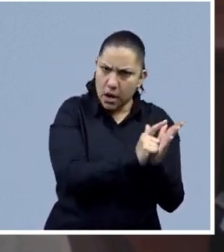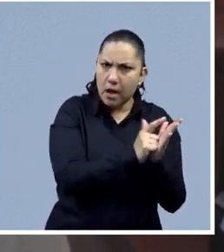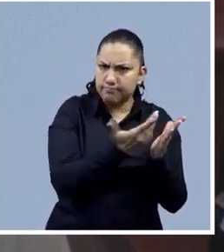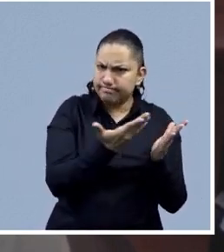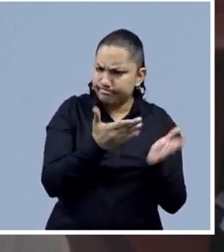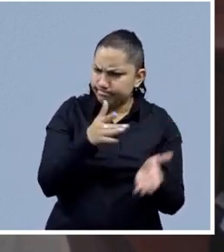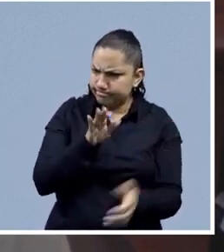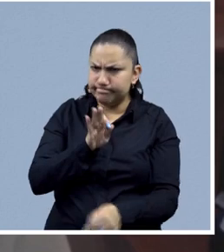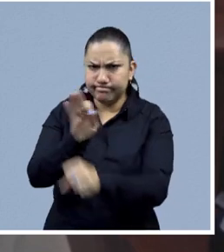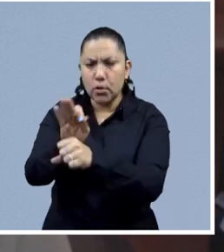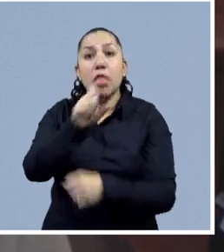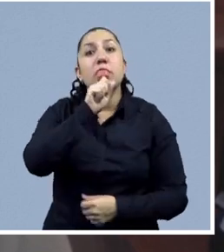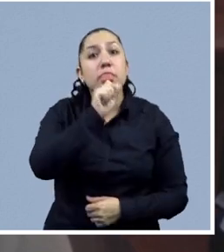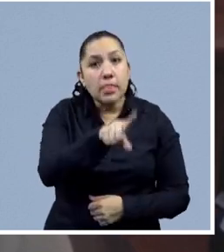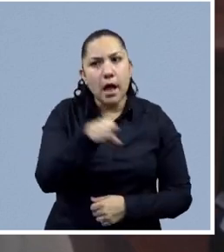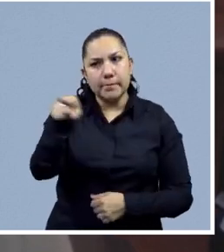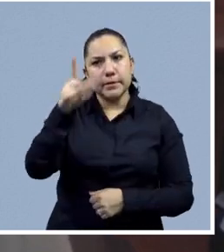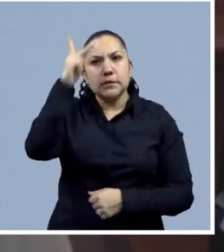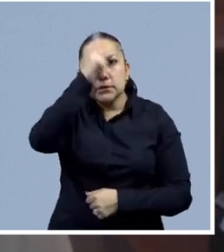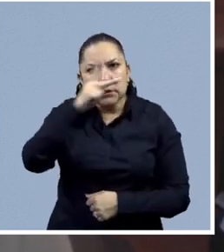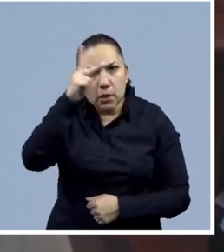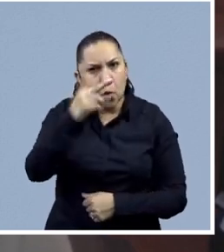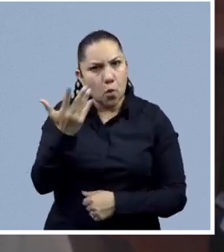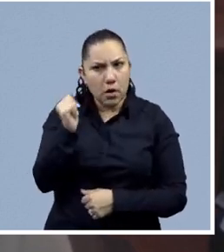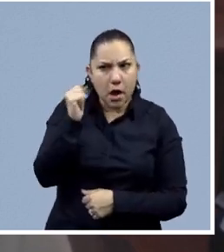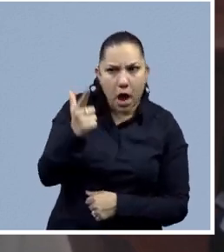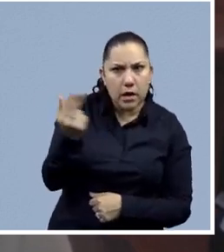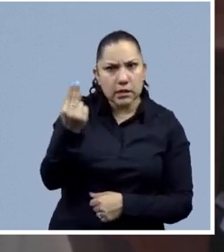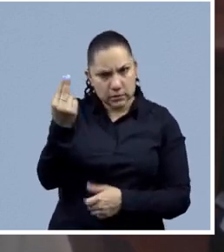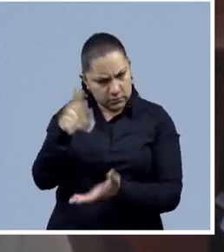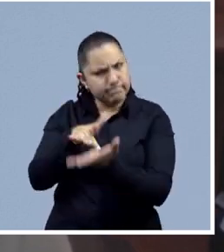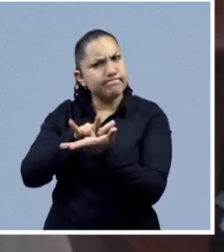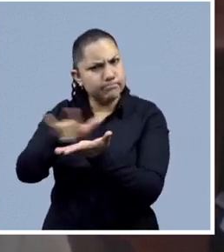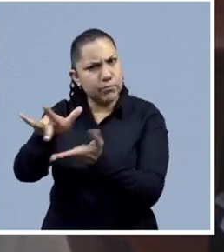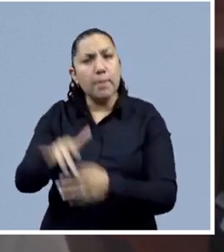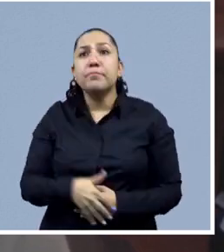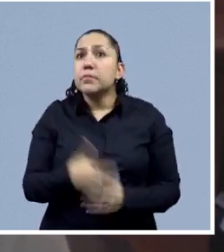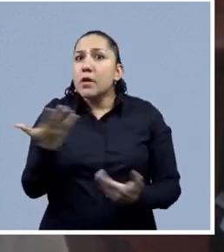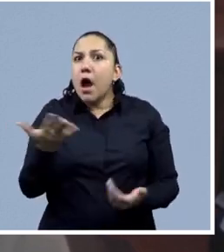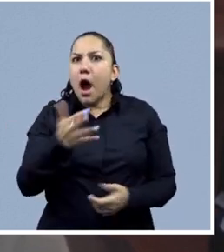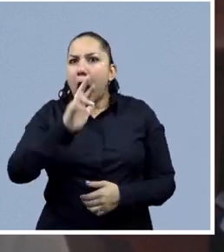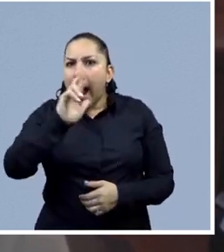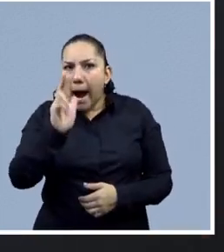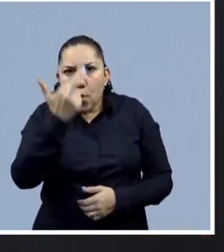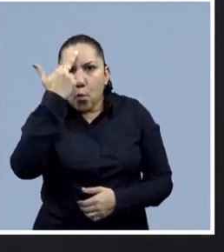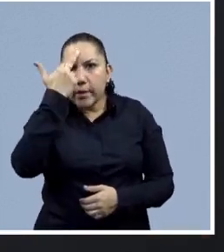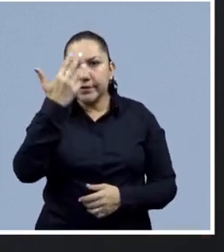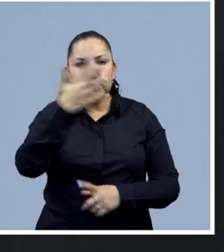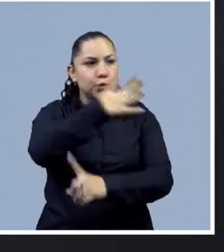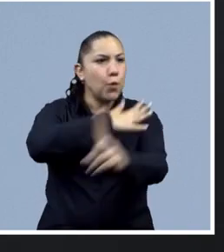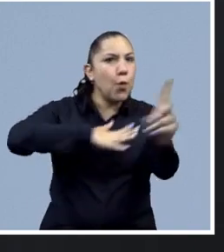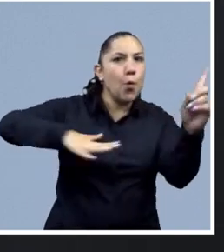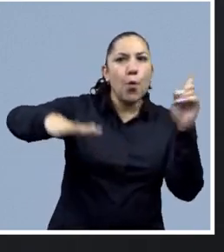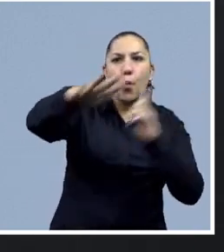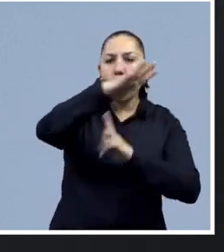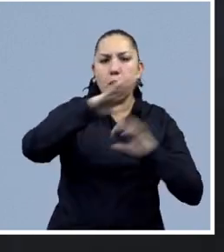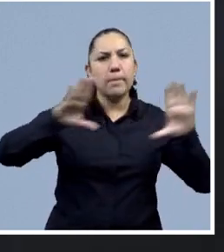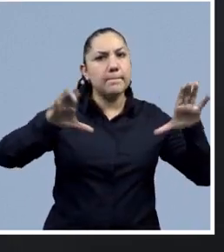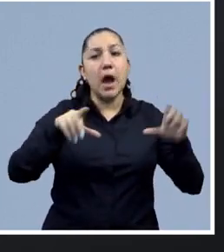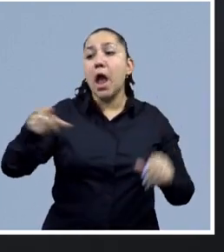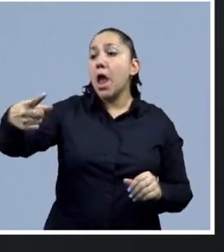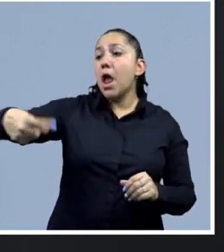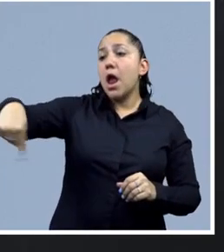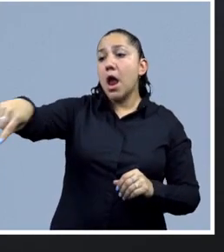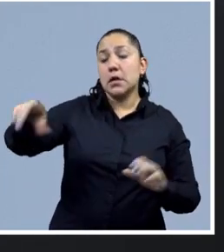punto de vista psicológico. Y recordarles a toda la comunidad que todos somos parte de esto, no es que nada